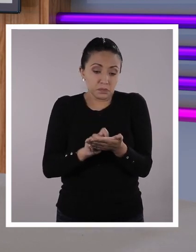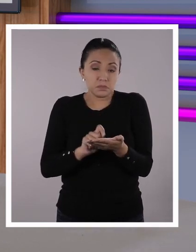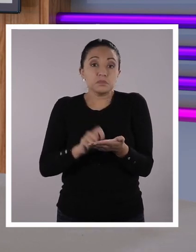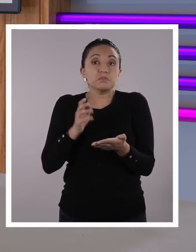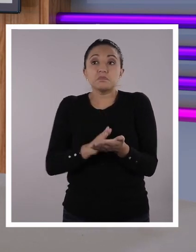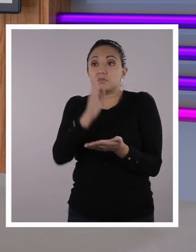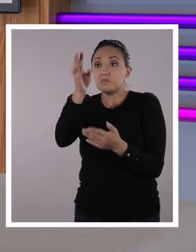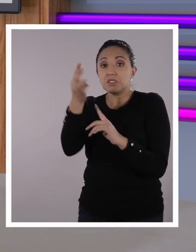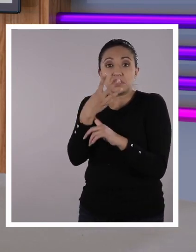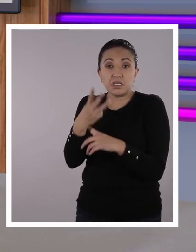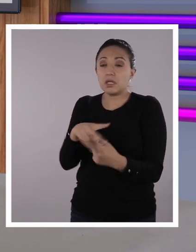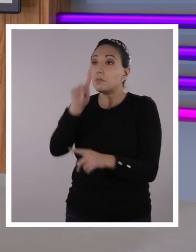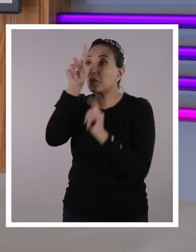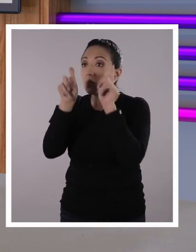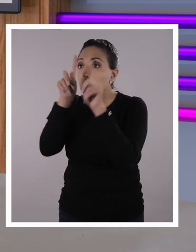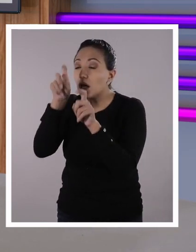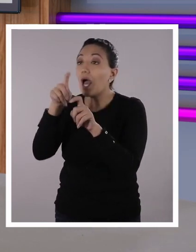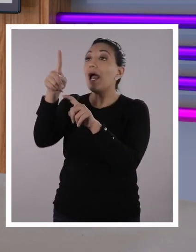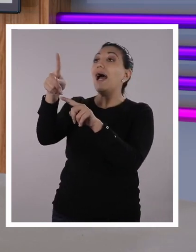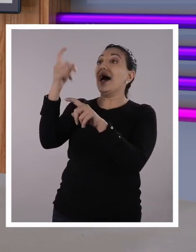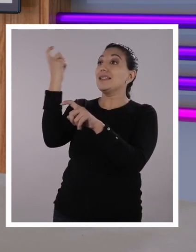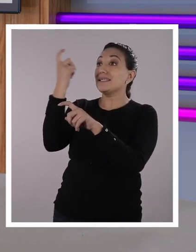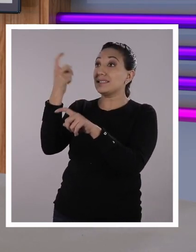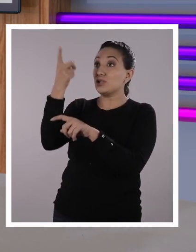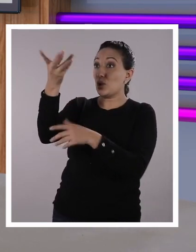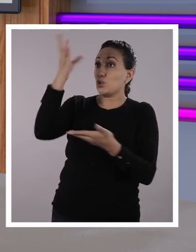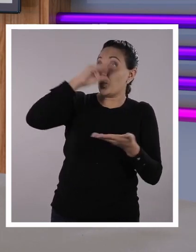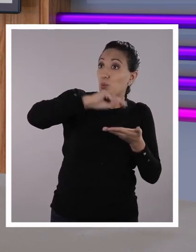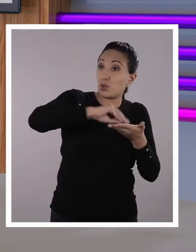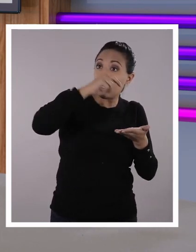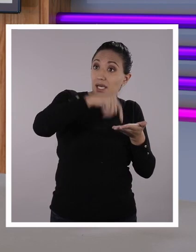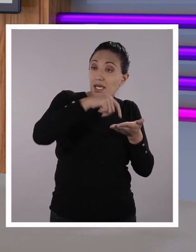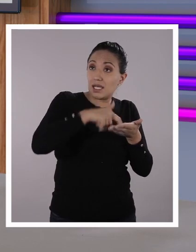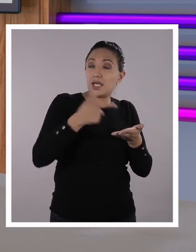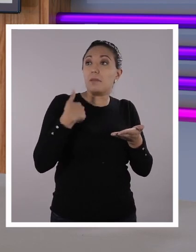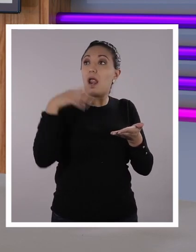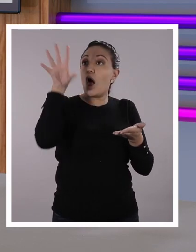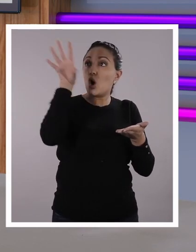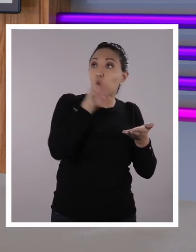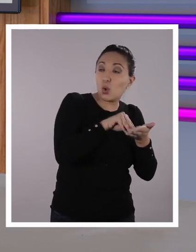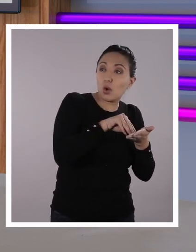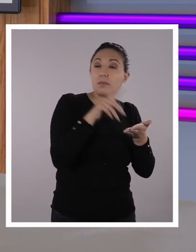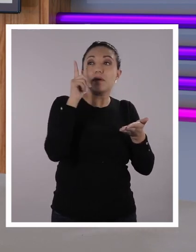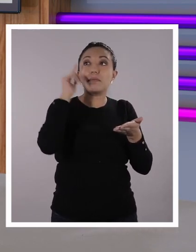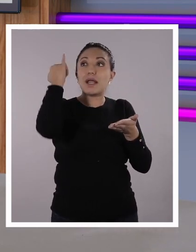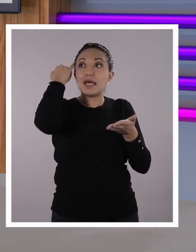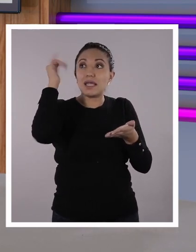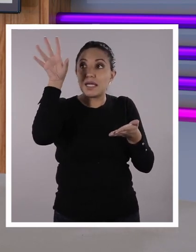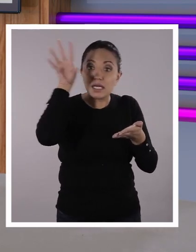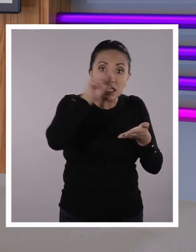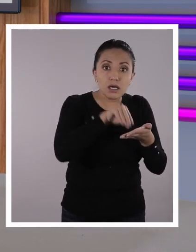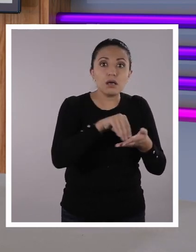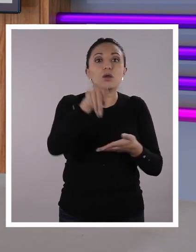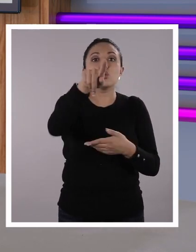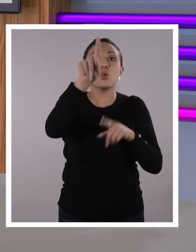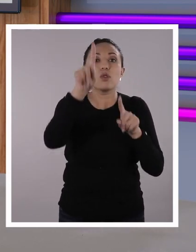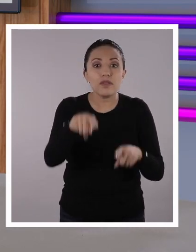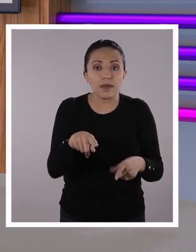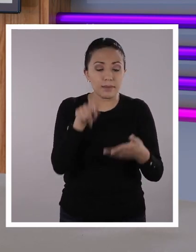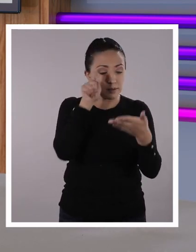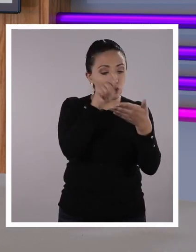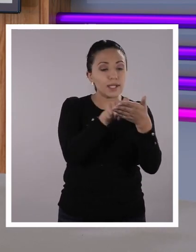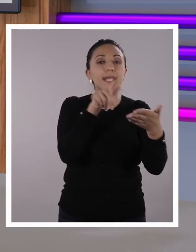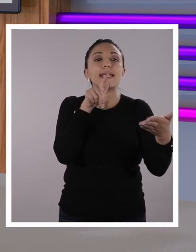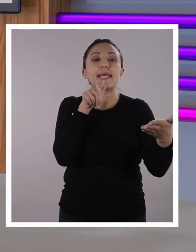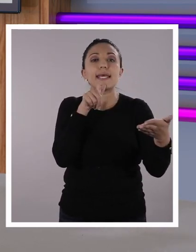tiene que investigar y encuentra el contenido que necesitaba para parafrasearlo, para citarlo o para inspirarse, usted tiene que aprender